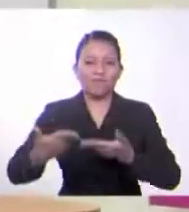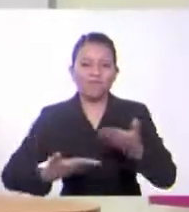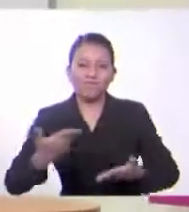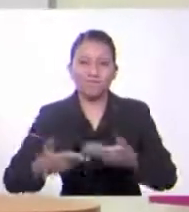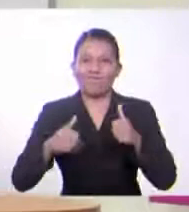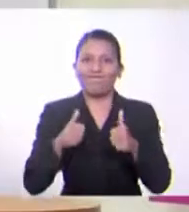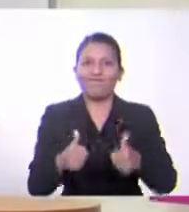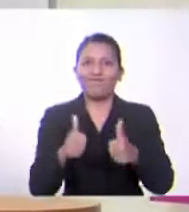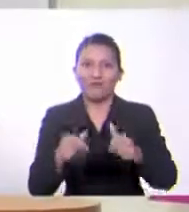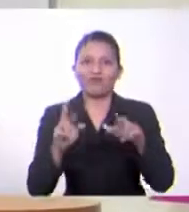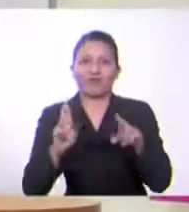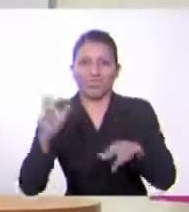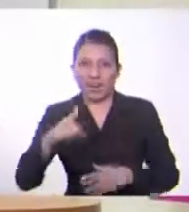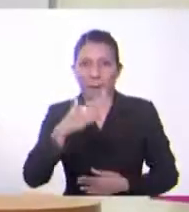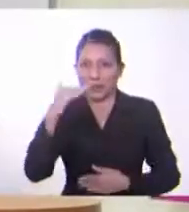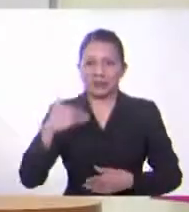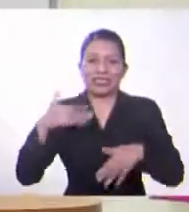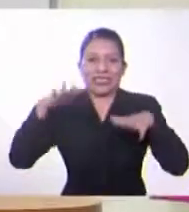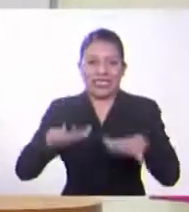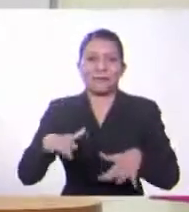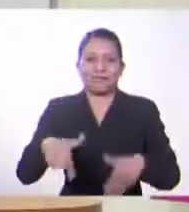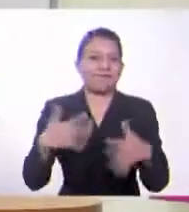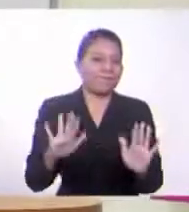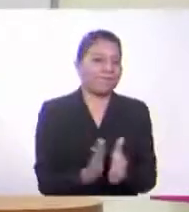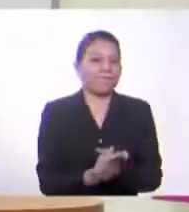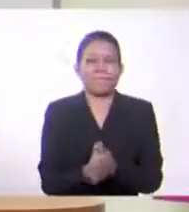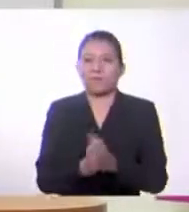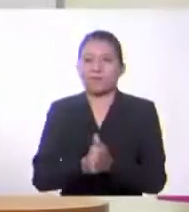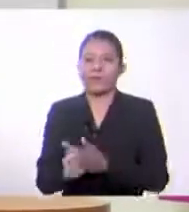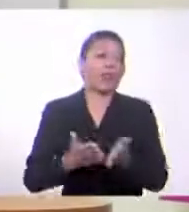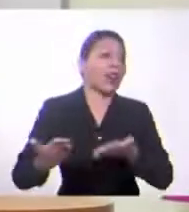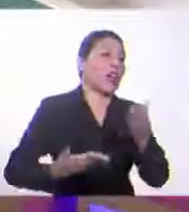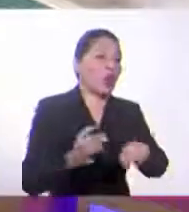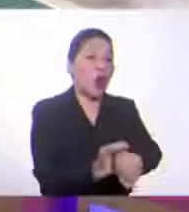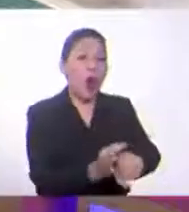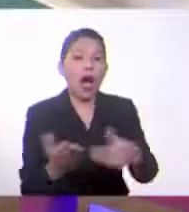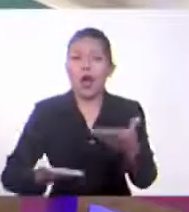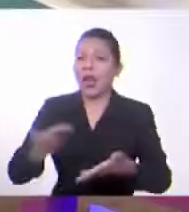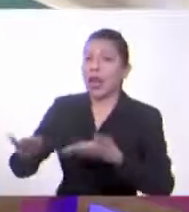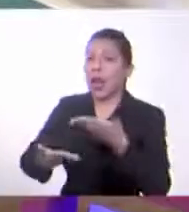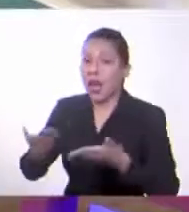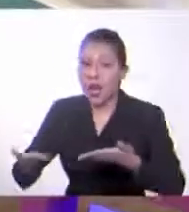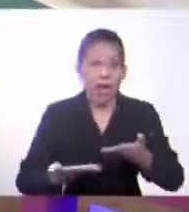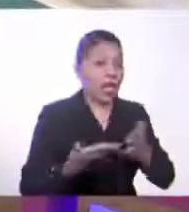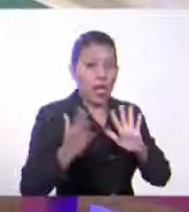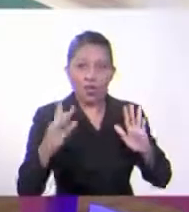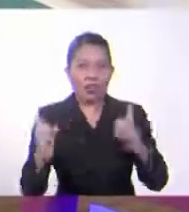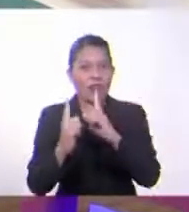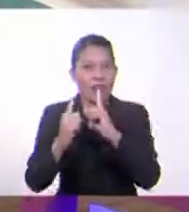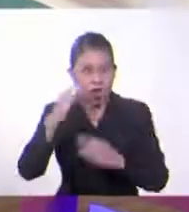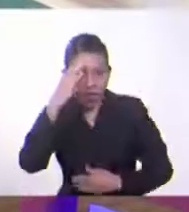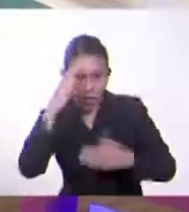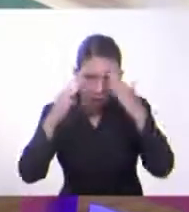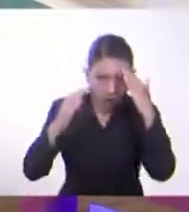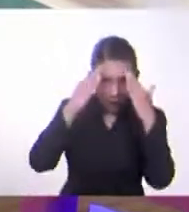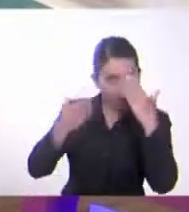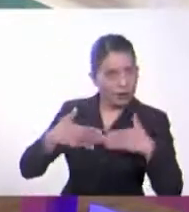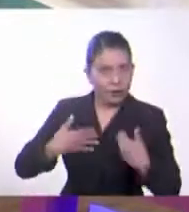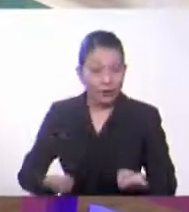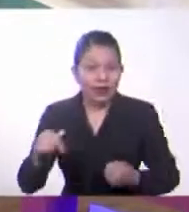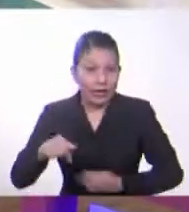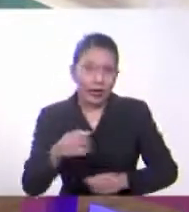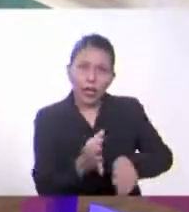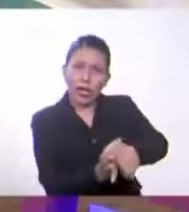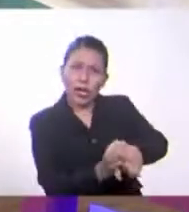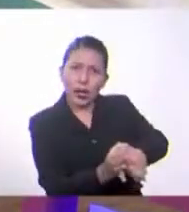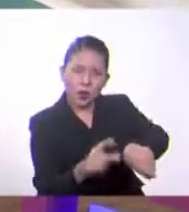voy a hacer y me voy a quedar en este país. Ay, vamos a ver. Relojes, relojes. Ay. Hola, ¿qué tal? Mire, hay relojes de todo